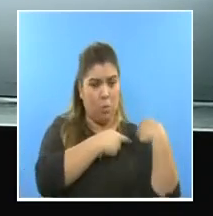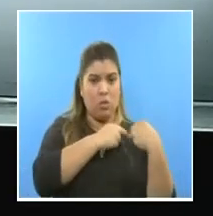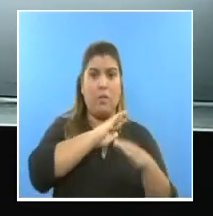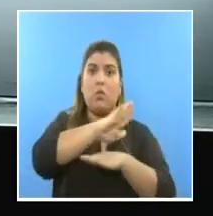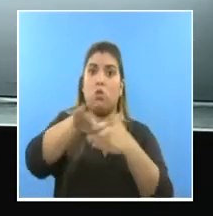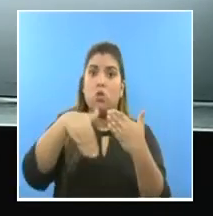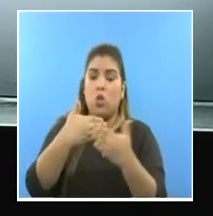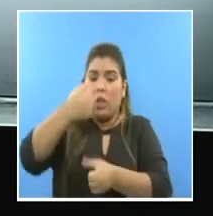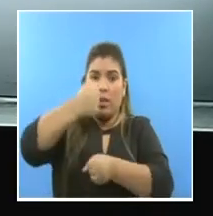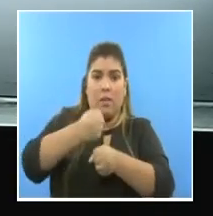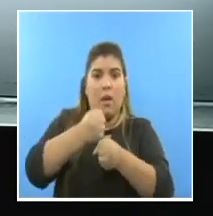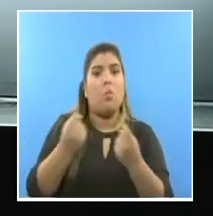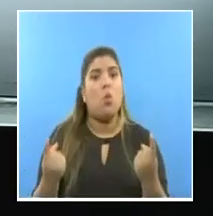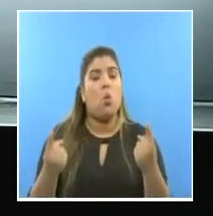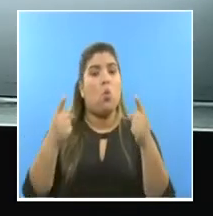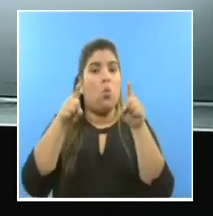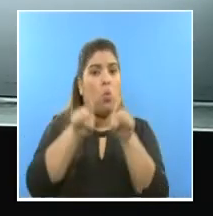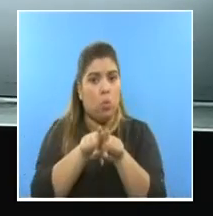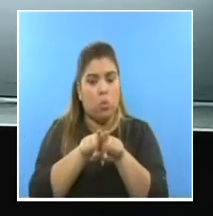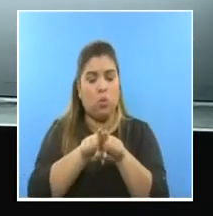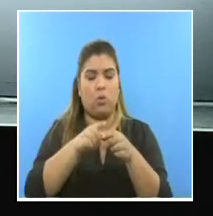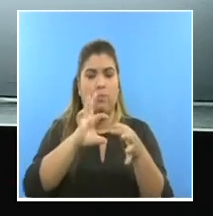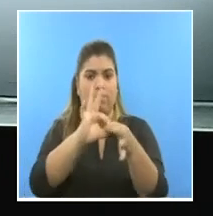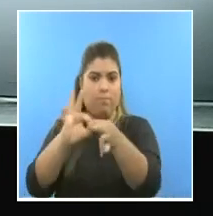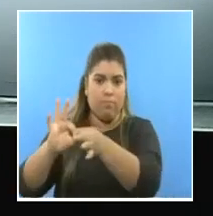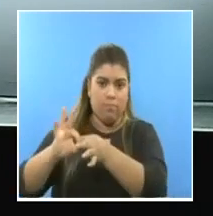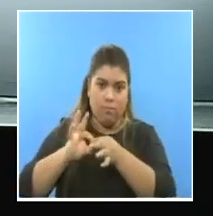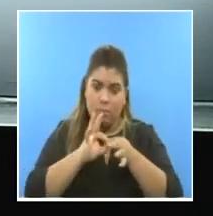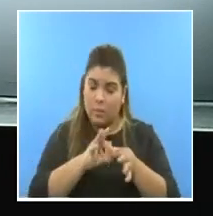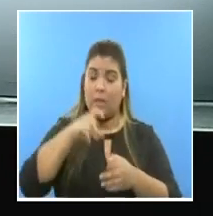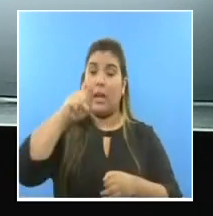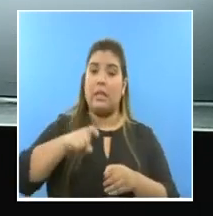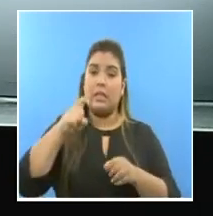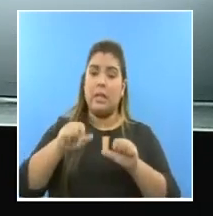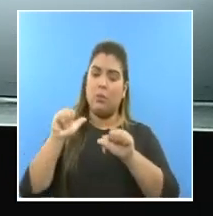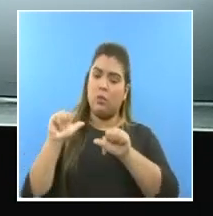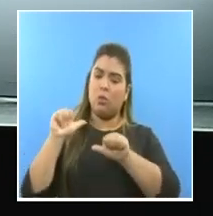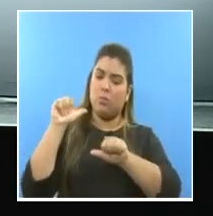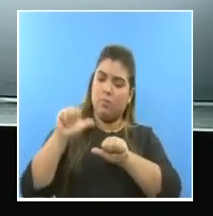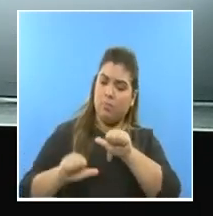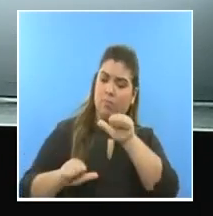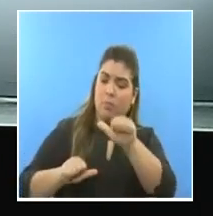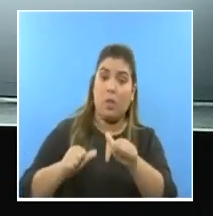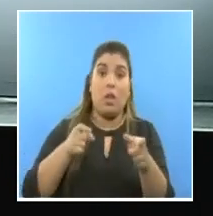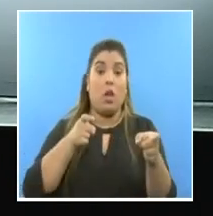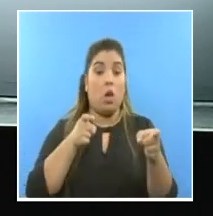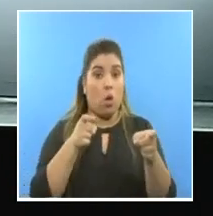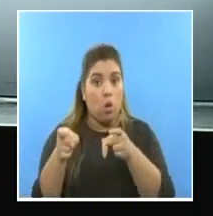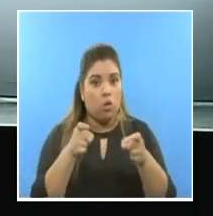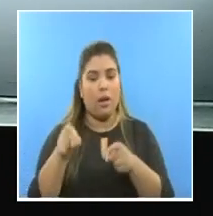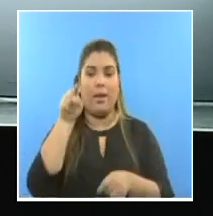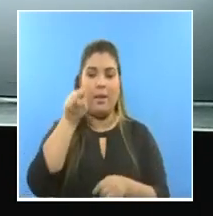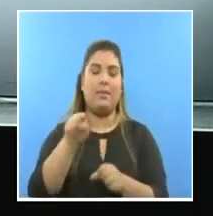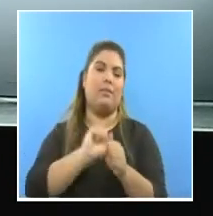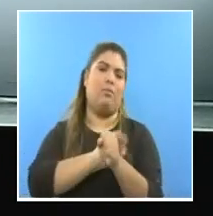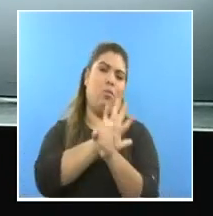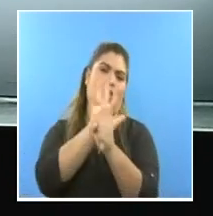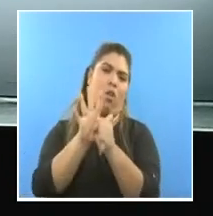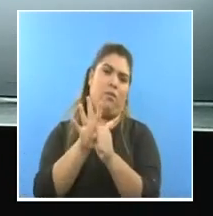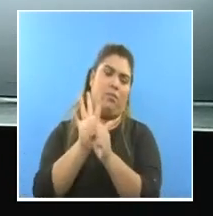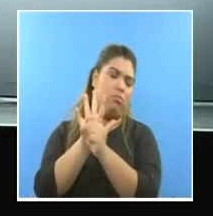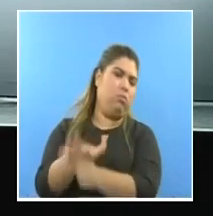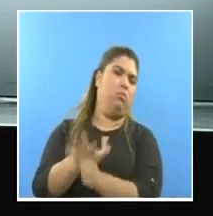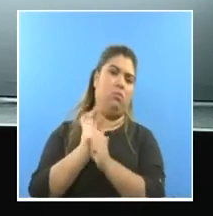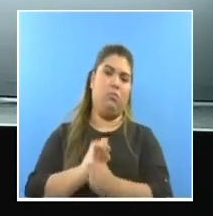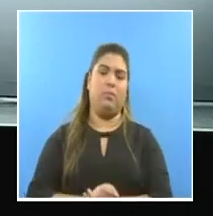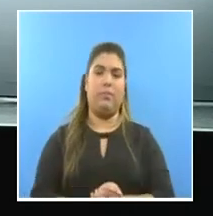si actuamos todos buscando vencer, controlar a este virus maligno.